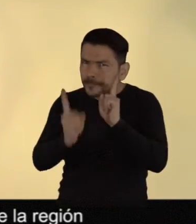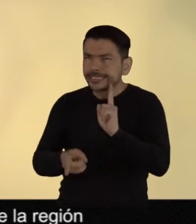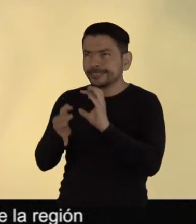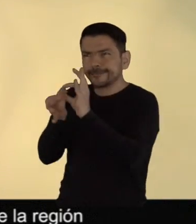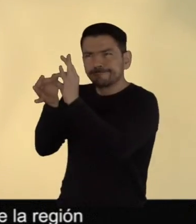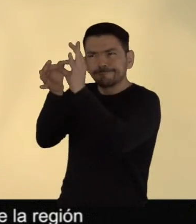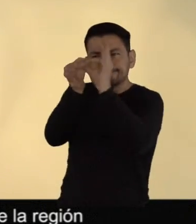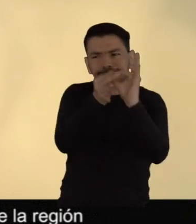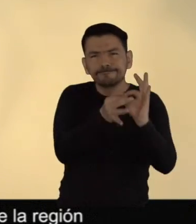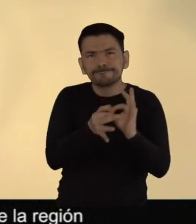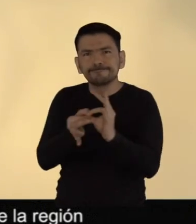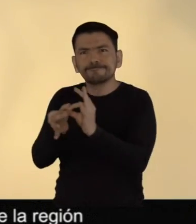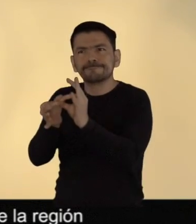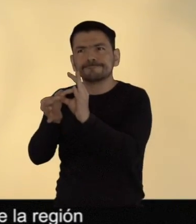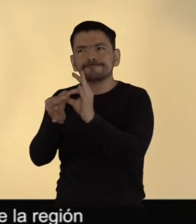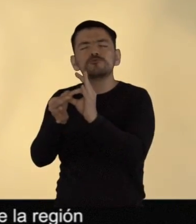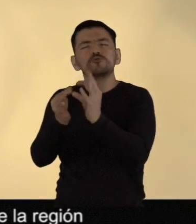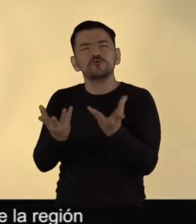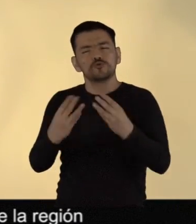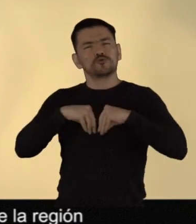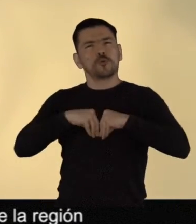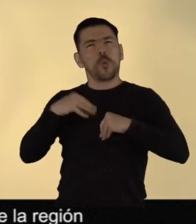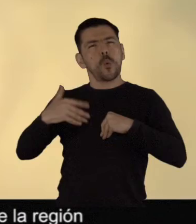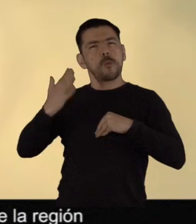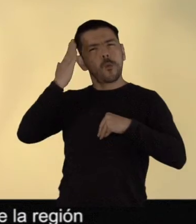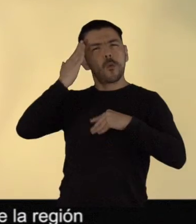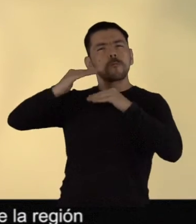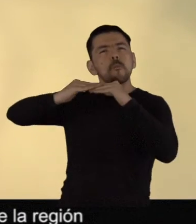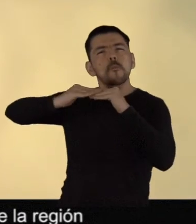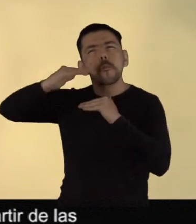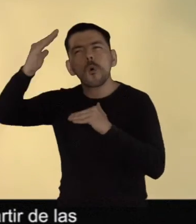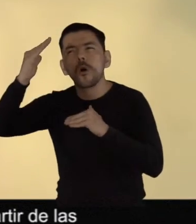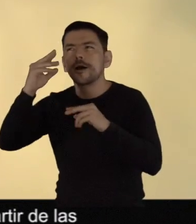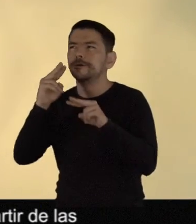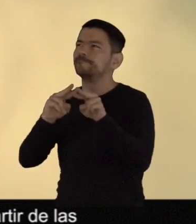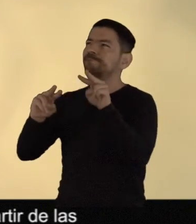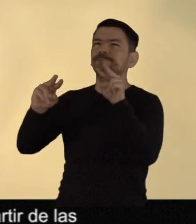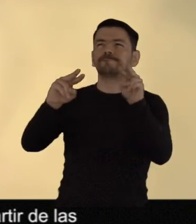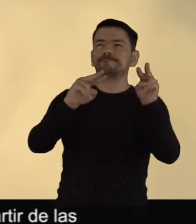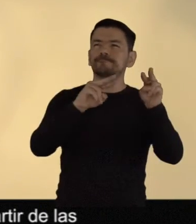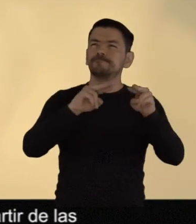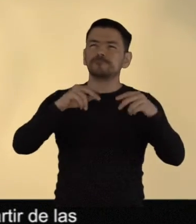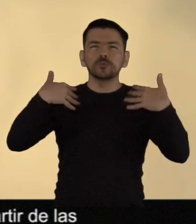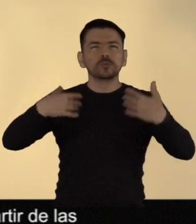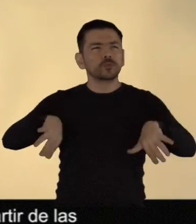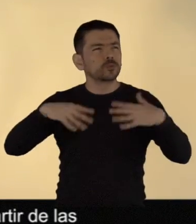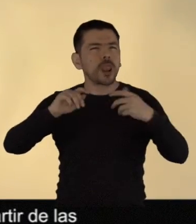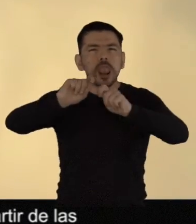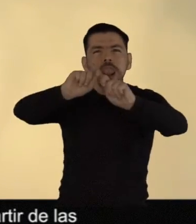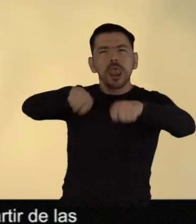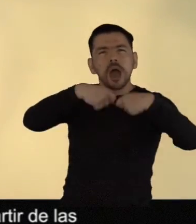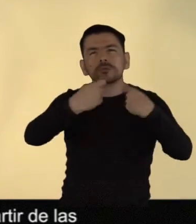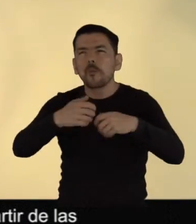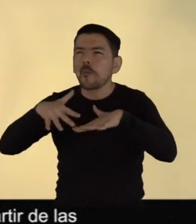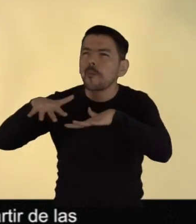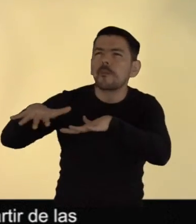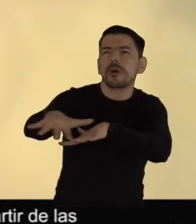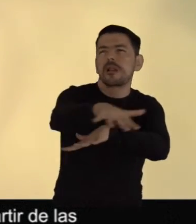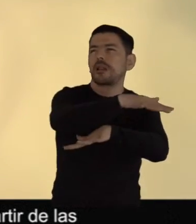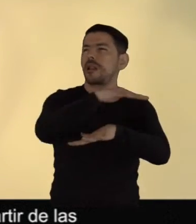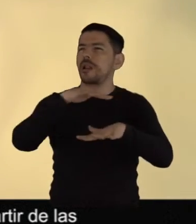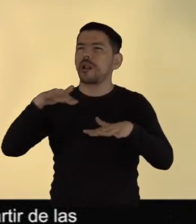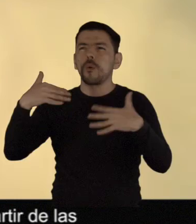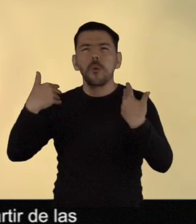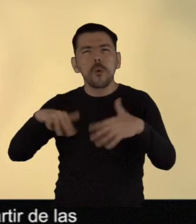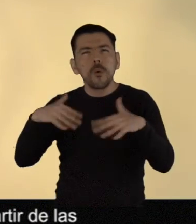región logren reestablecer la relación del cuidado del territorio y del medio ambiente, a partir de